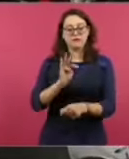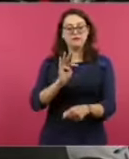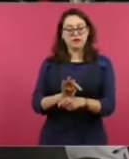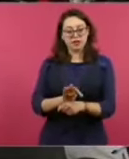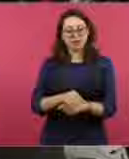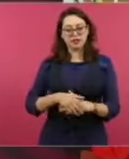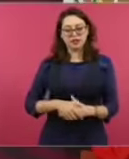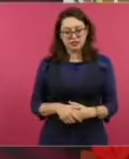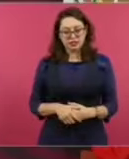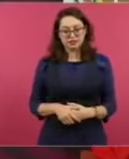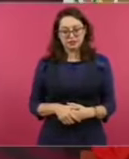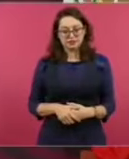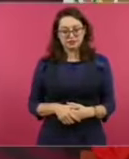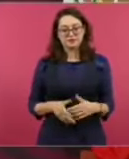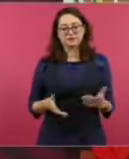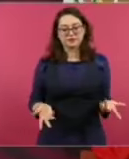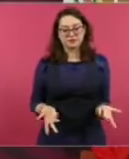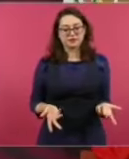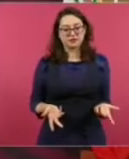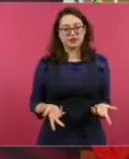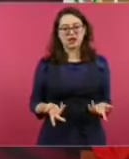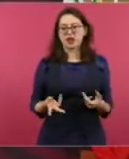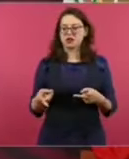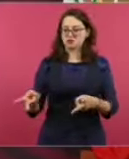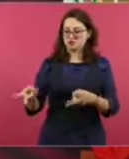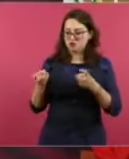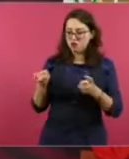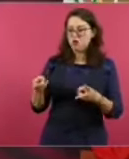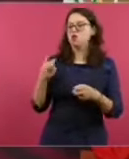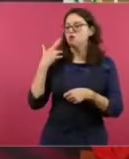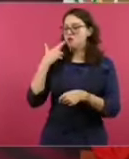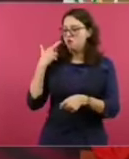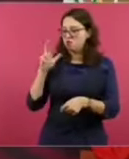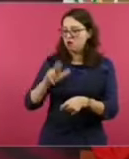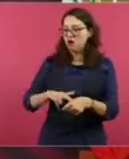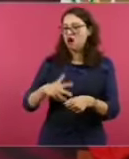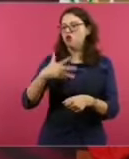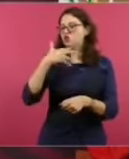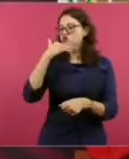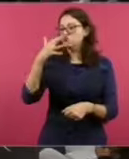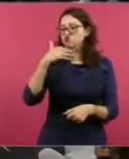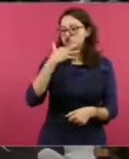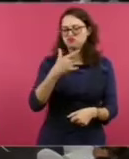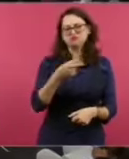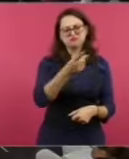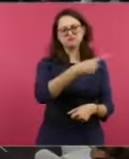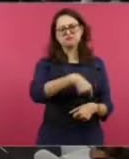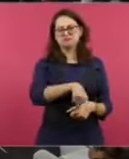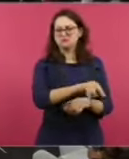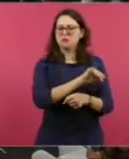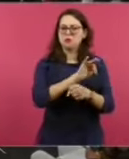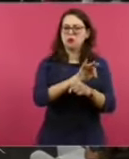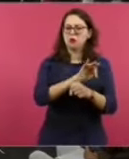Eran los defensores de la política de pillaje, del saqueo. Mire lo que dice.